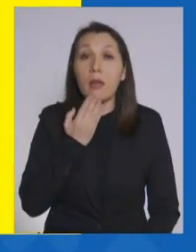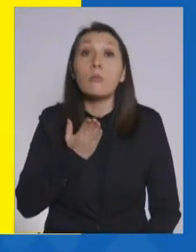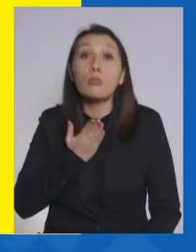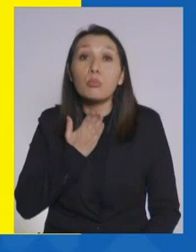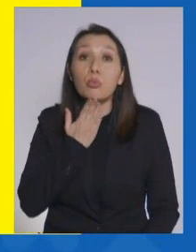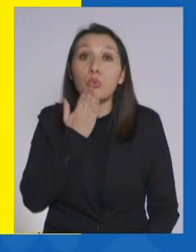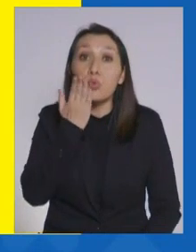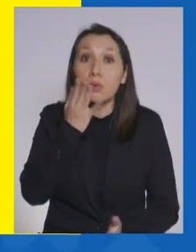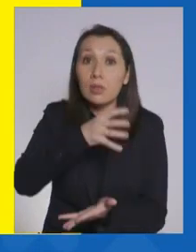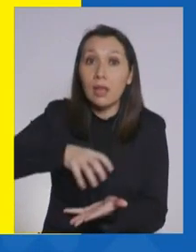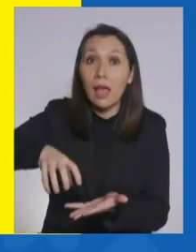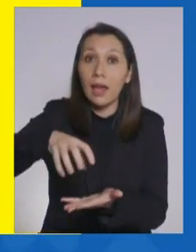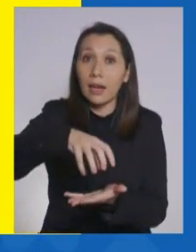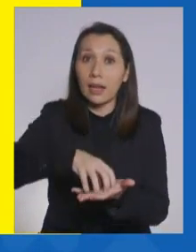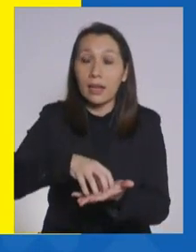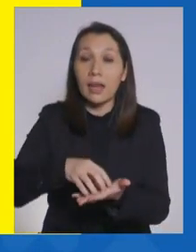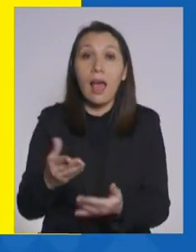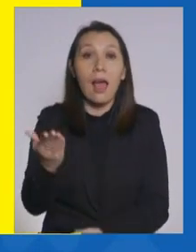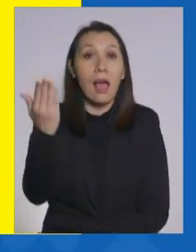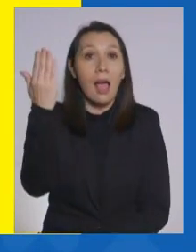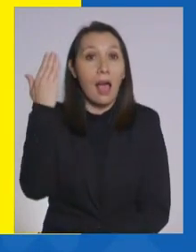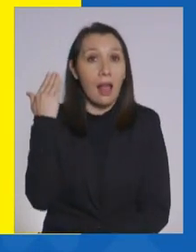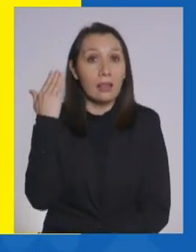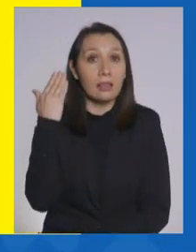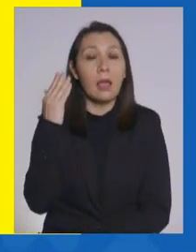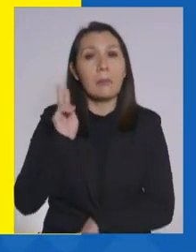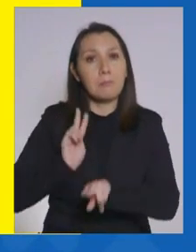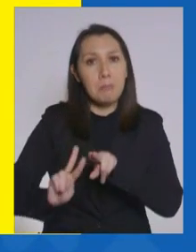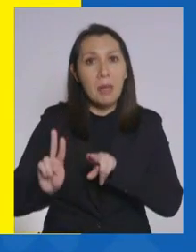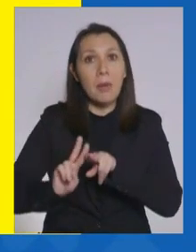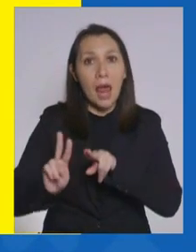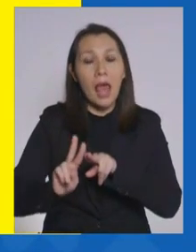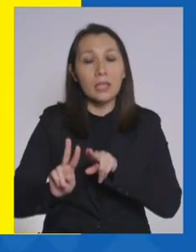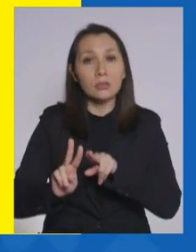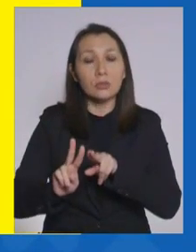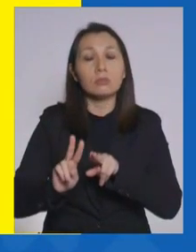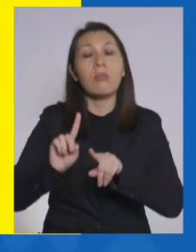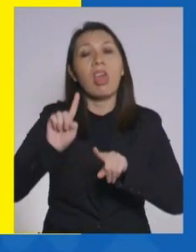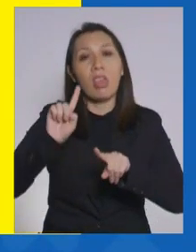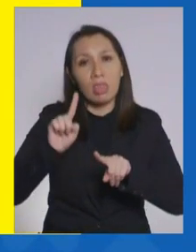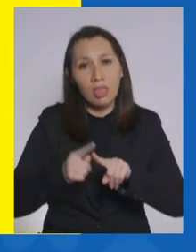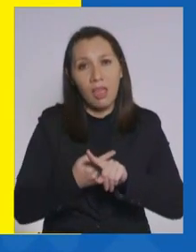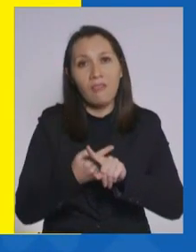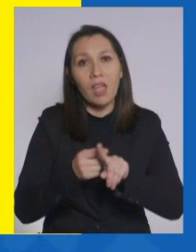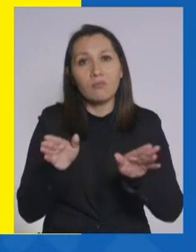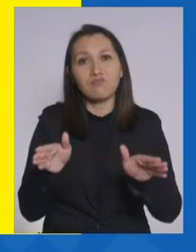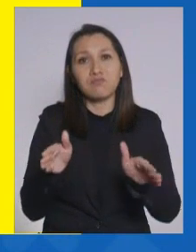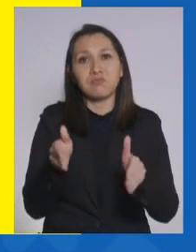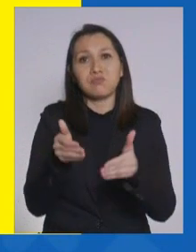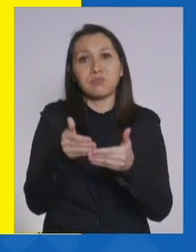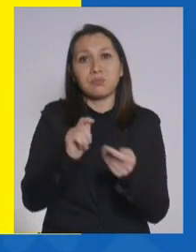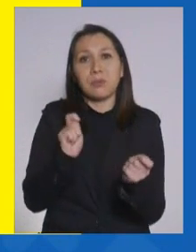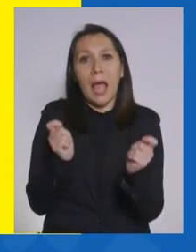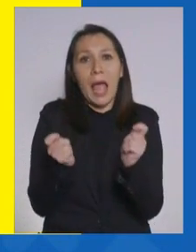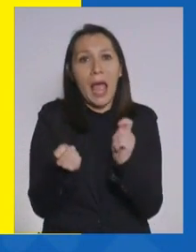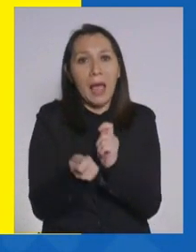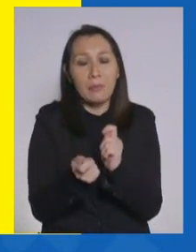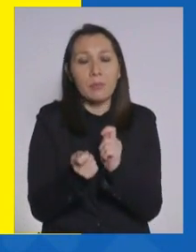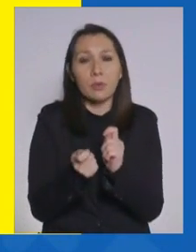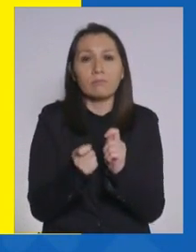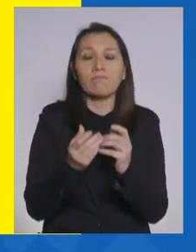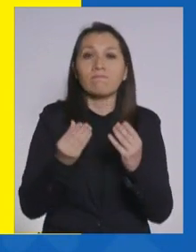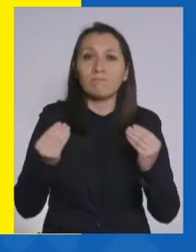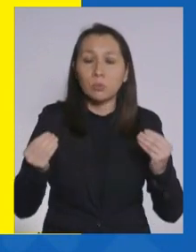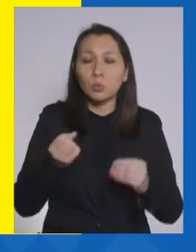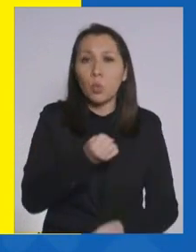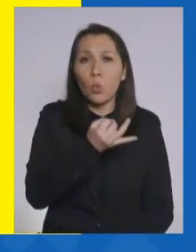Arenas, que estaba en preparación, debe volver a transición debido justamente